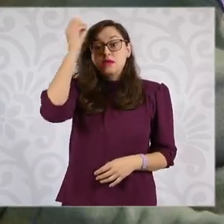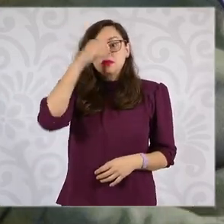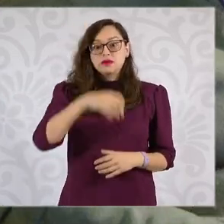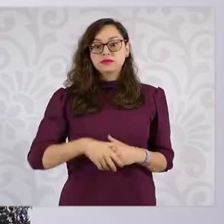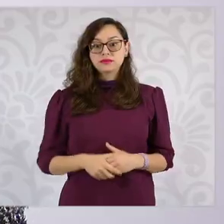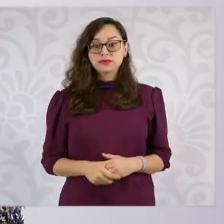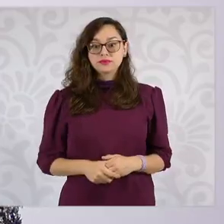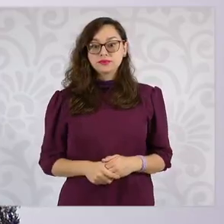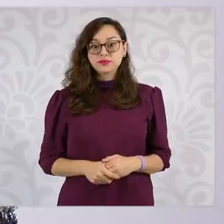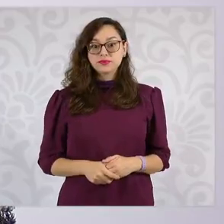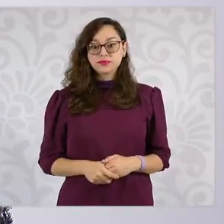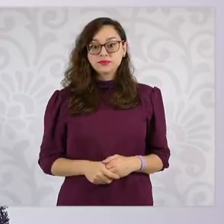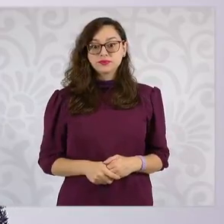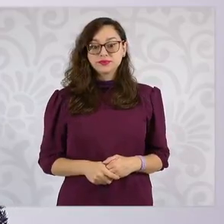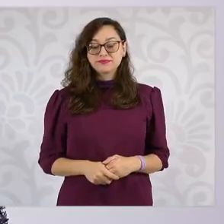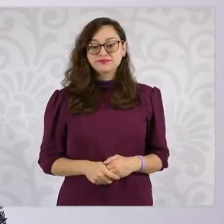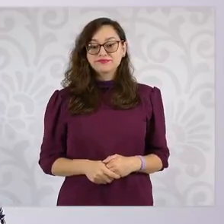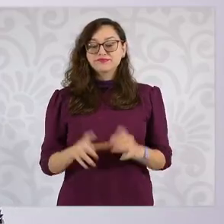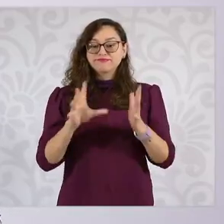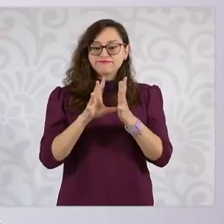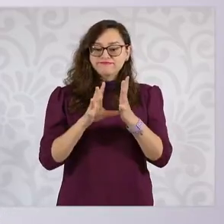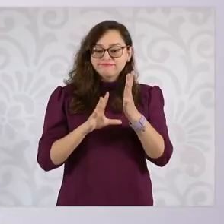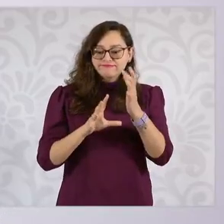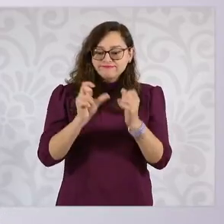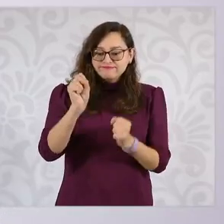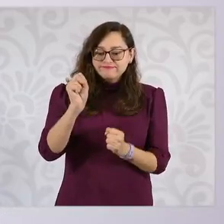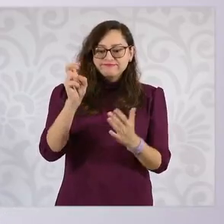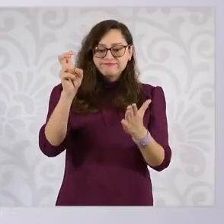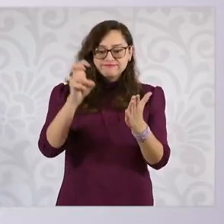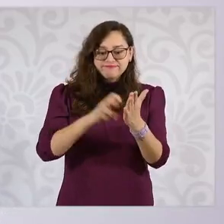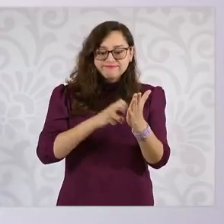jueces? Ya hubo una reforma constitucional,